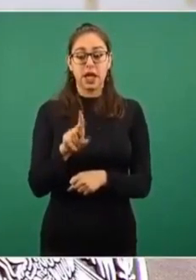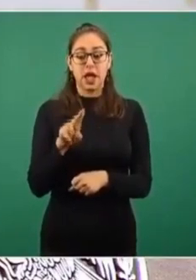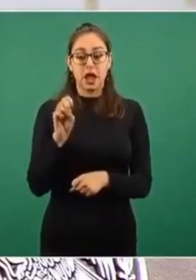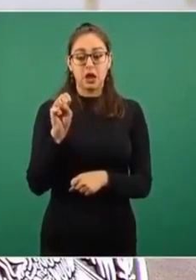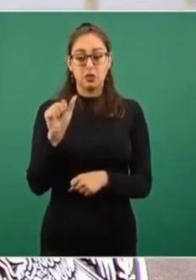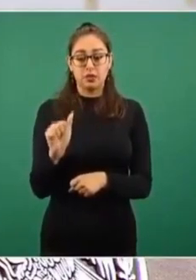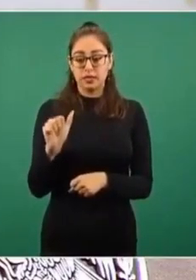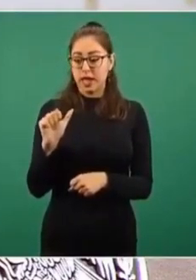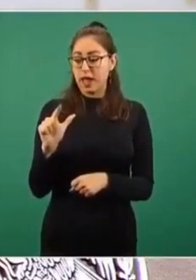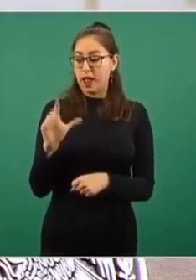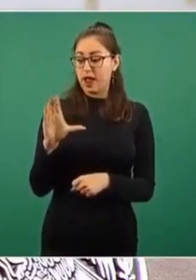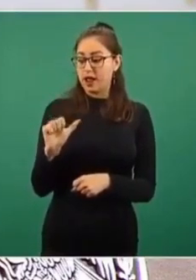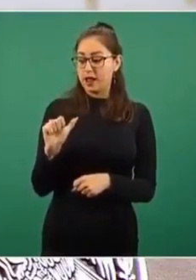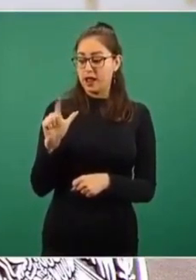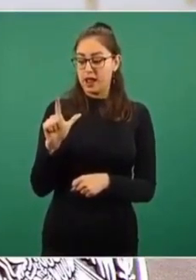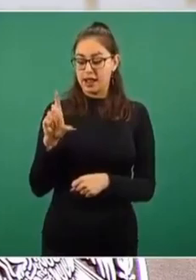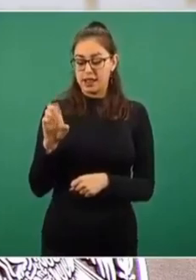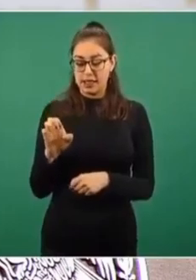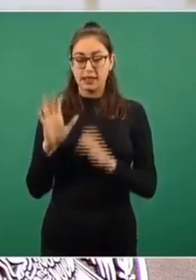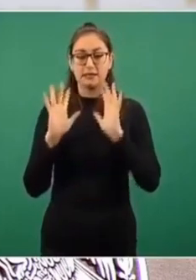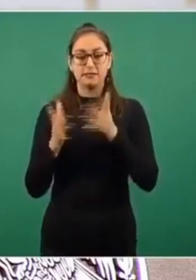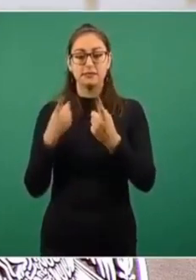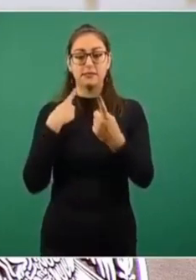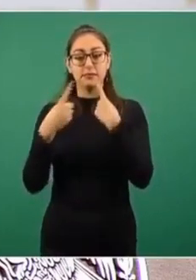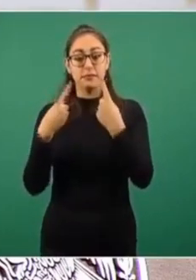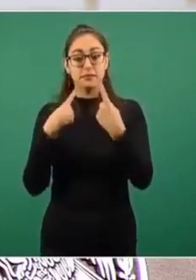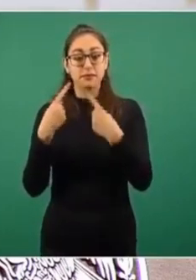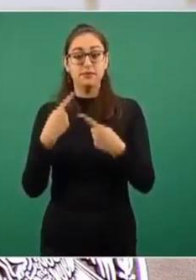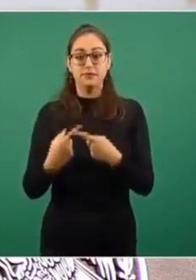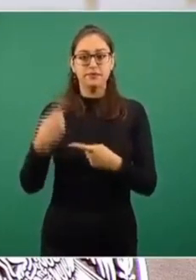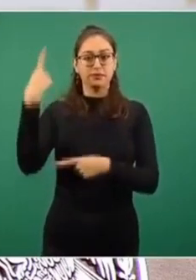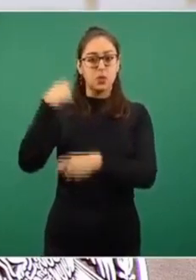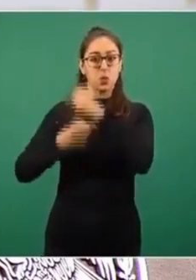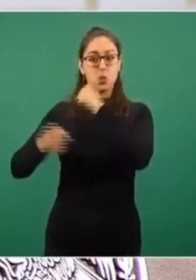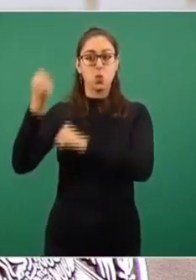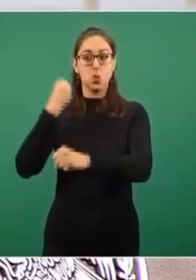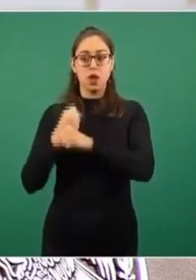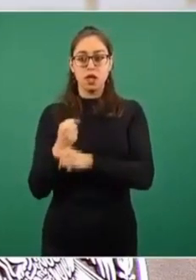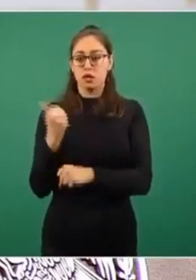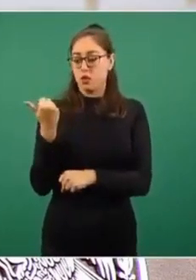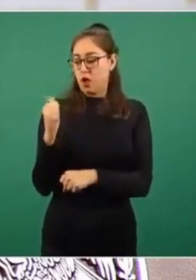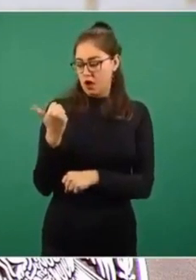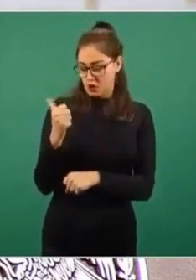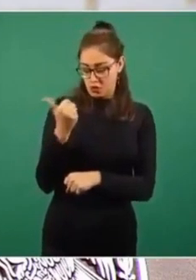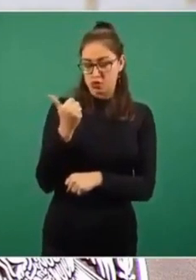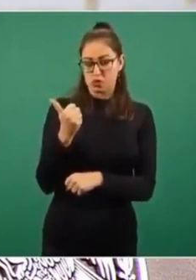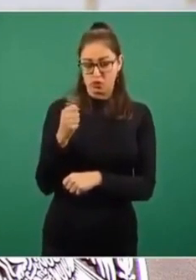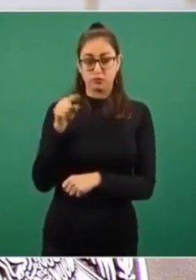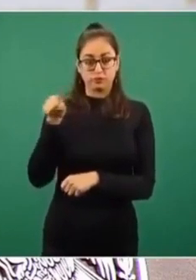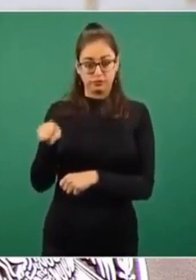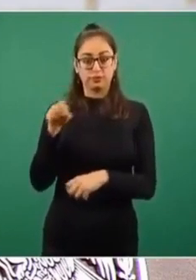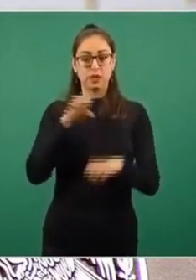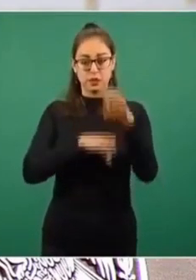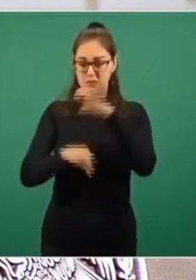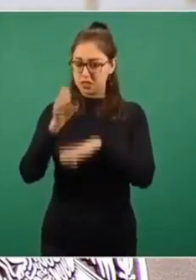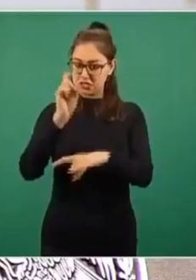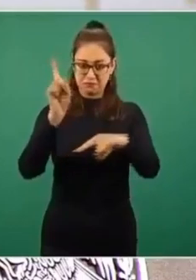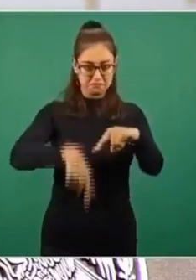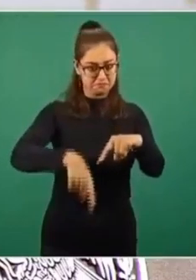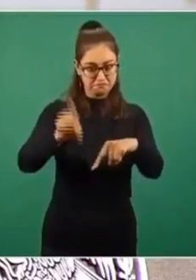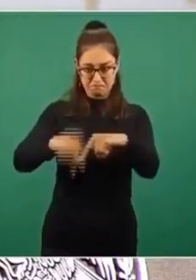de este asunto, creo que es de agosto del año pasado, si yo mal no recuerdo, estas empresas fueron dadas de baja,